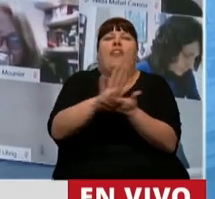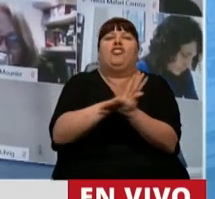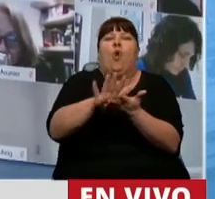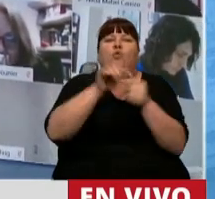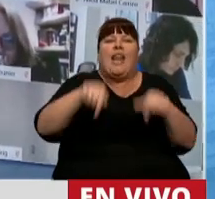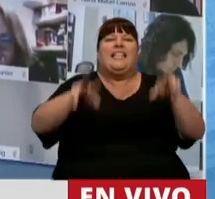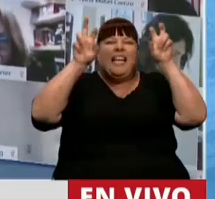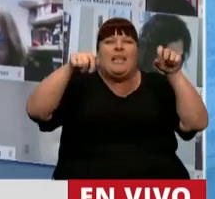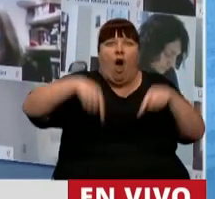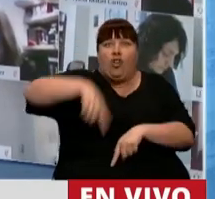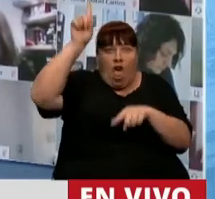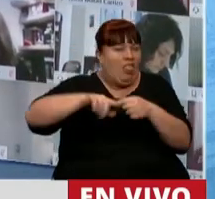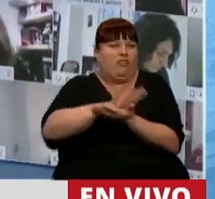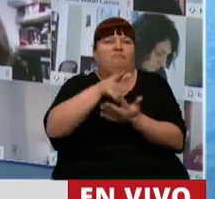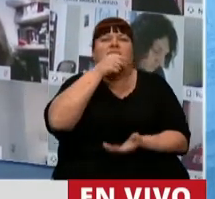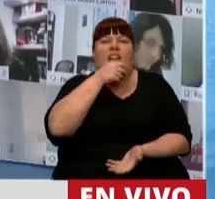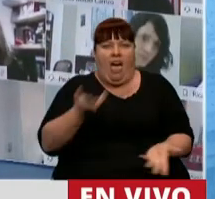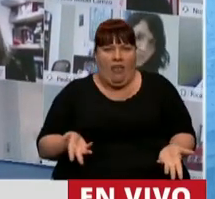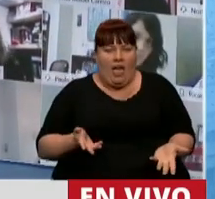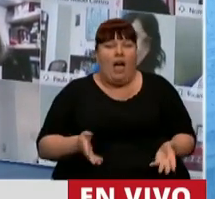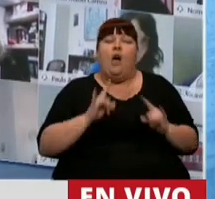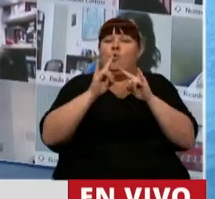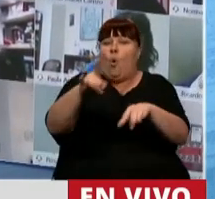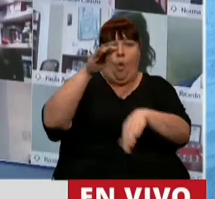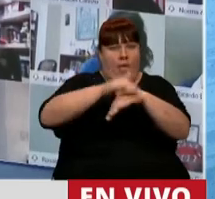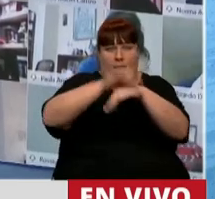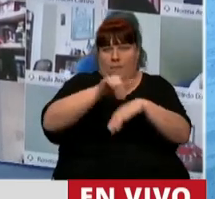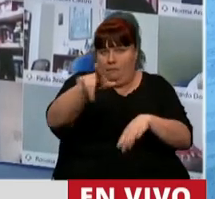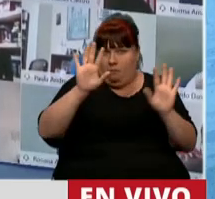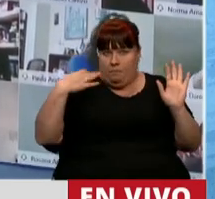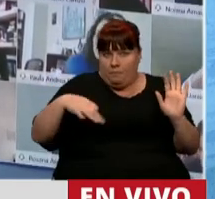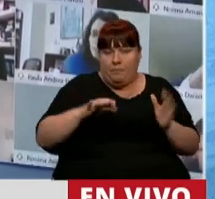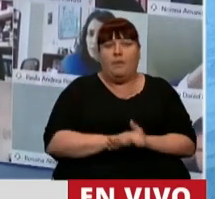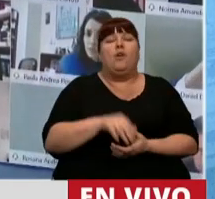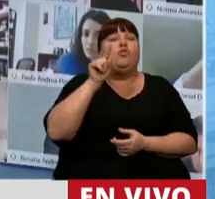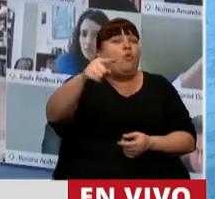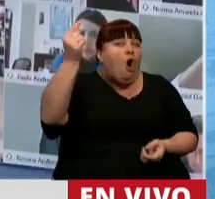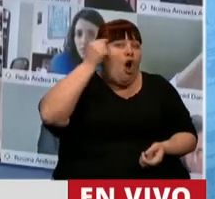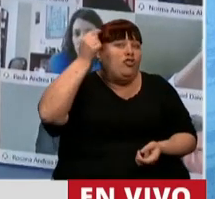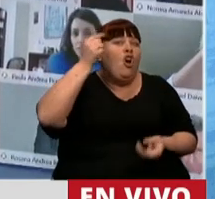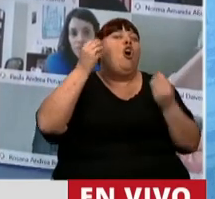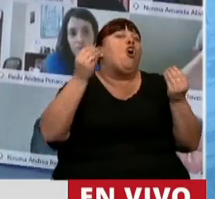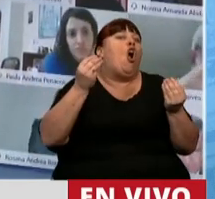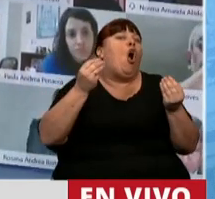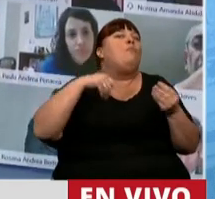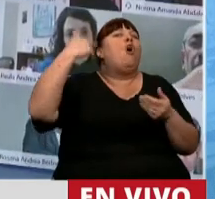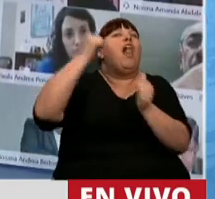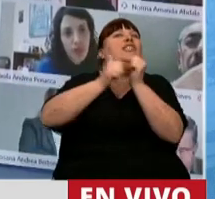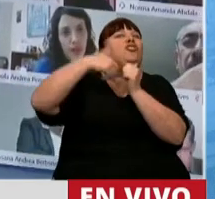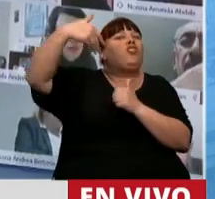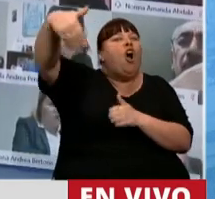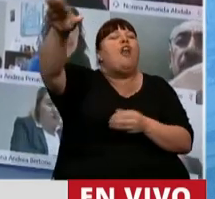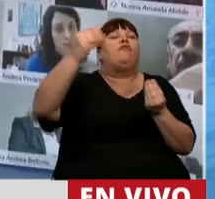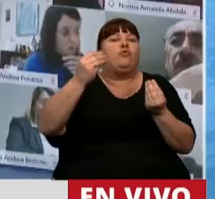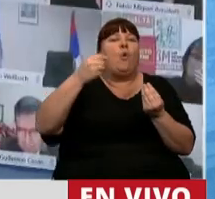solucionar este tema el día de la fecha. Queda en usted la espalda y en su conciencia. ¿Cómo va a escribir la historia de